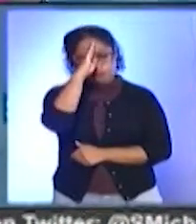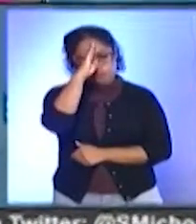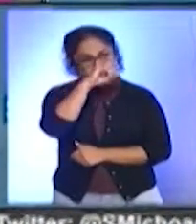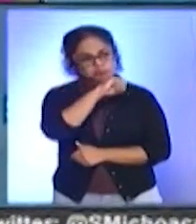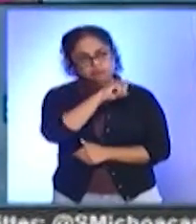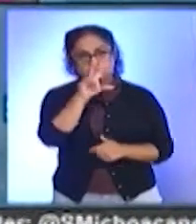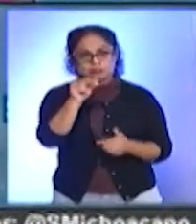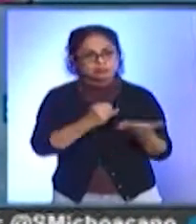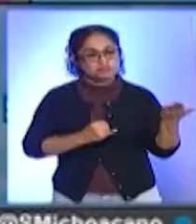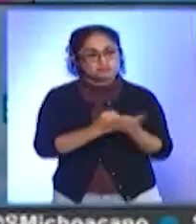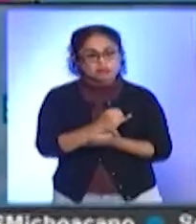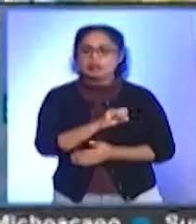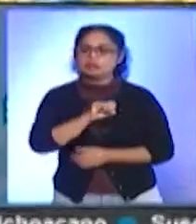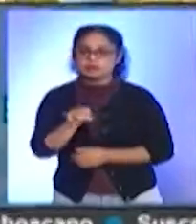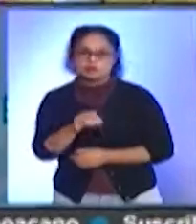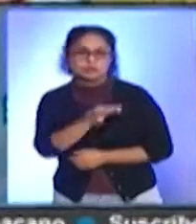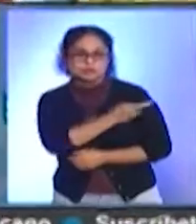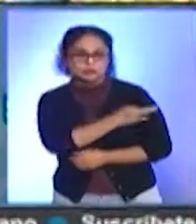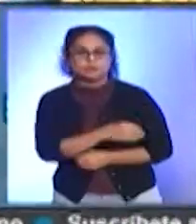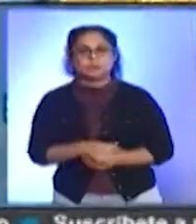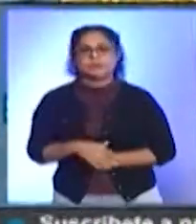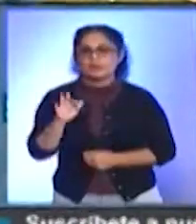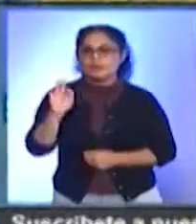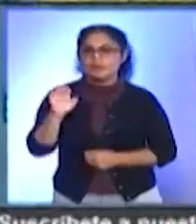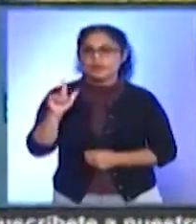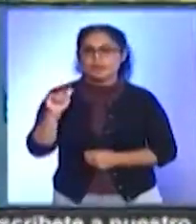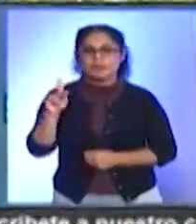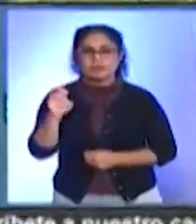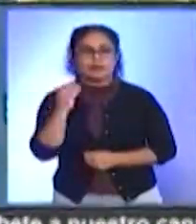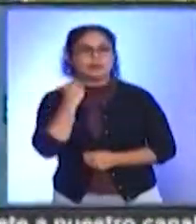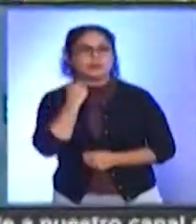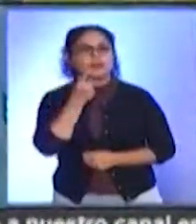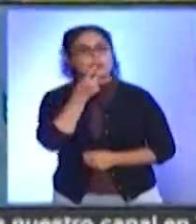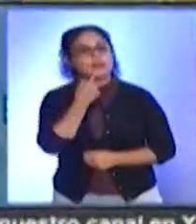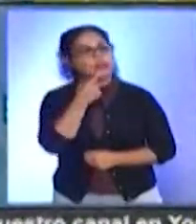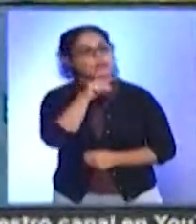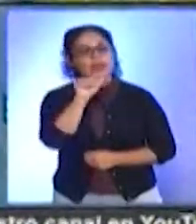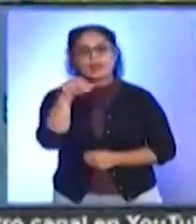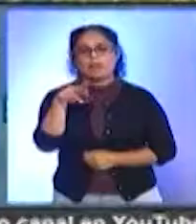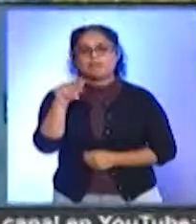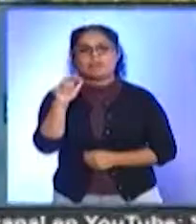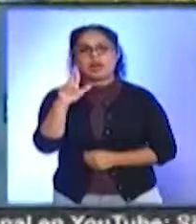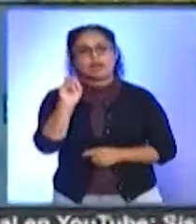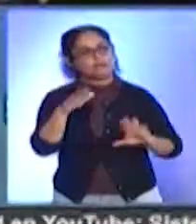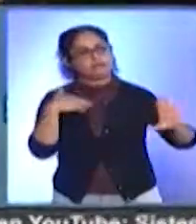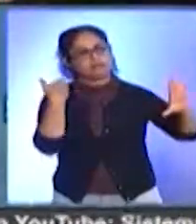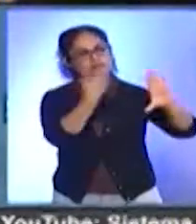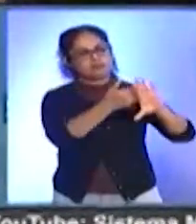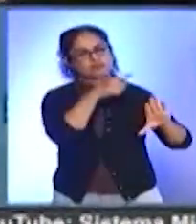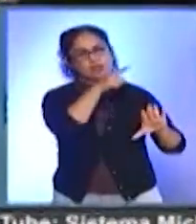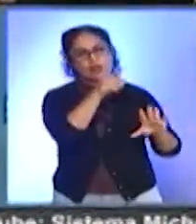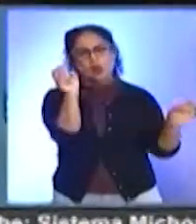consideren procedente de aplicar la vacuna. Felipe Peñalosa explicó que la demanda de amparo se promueve en contra de la omisión de